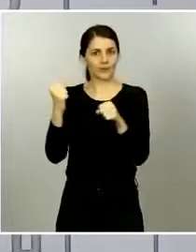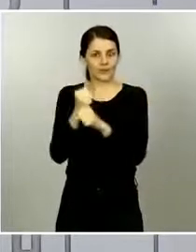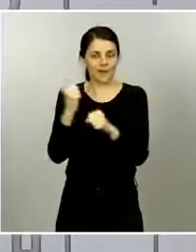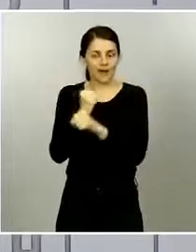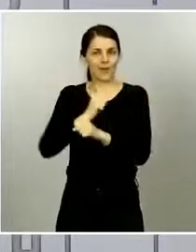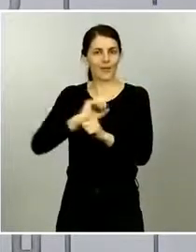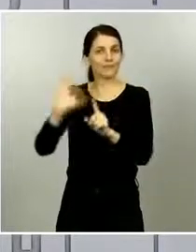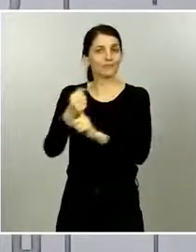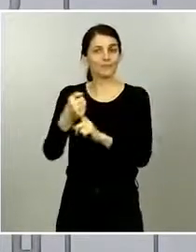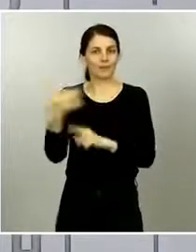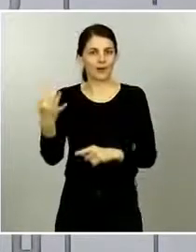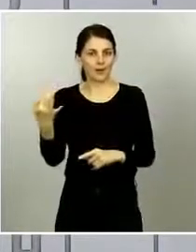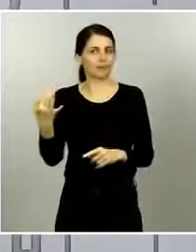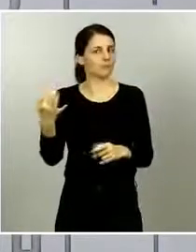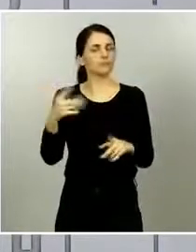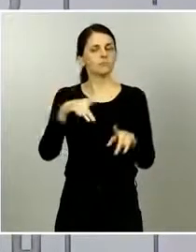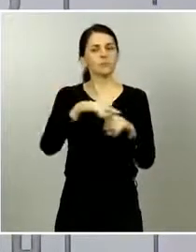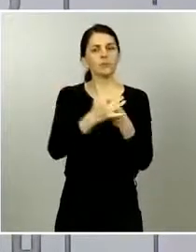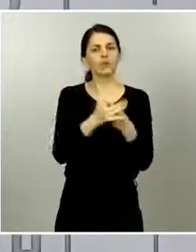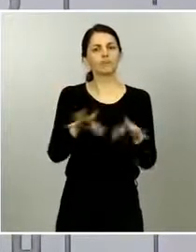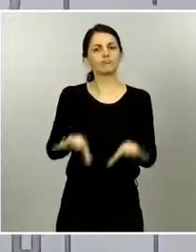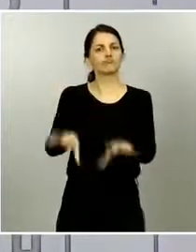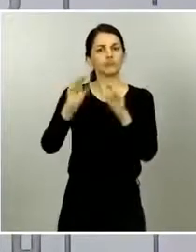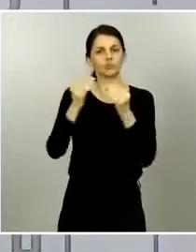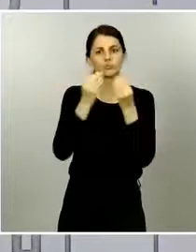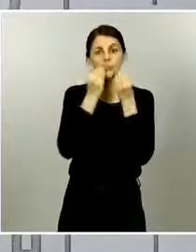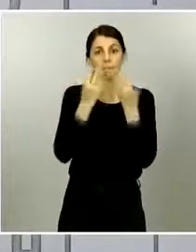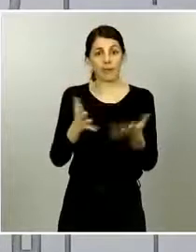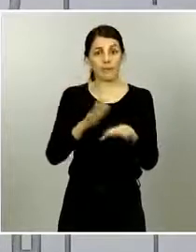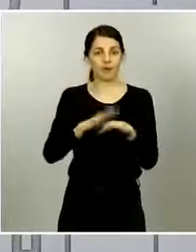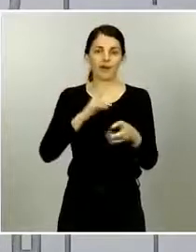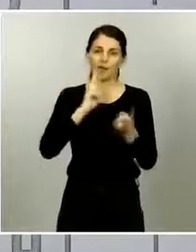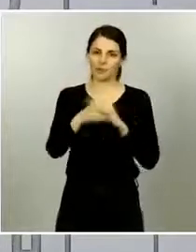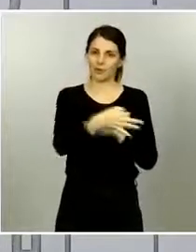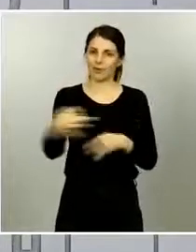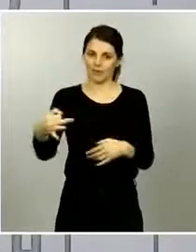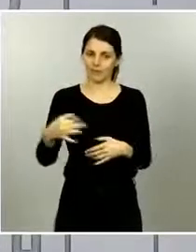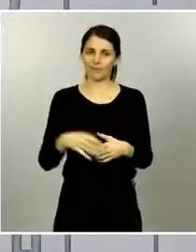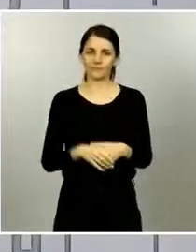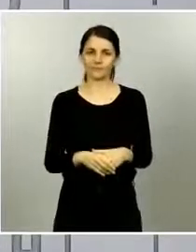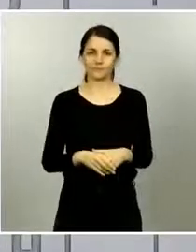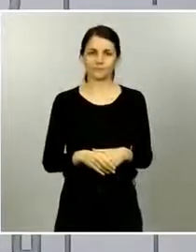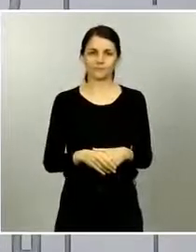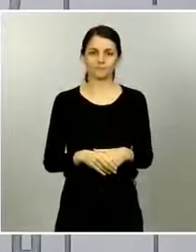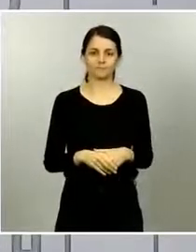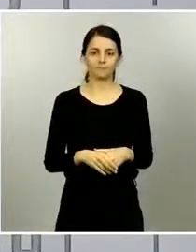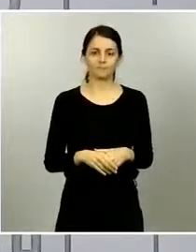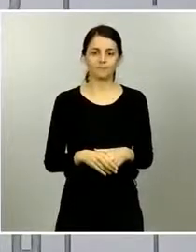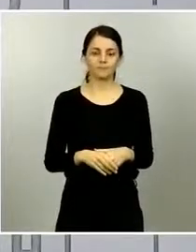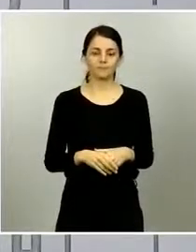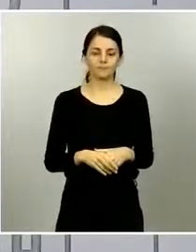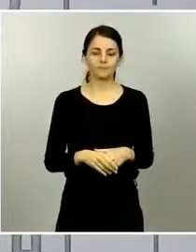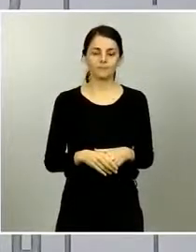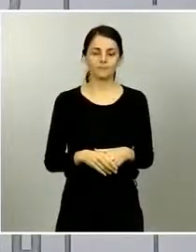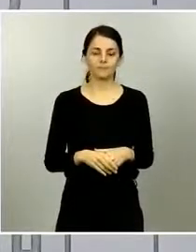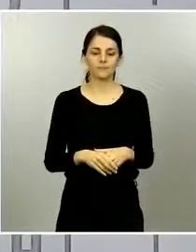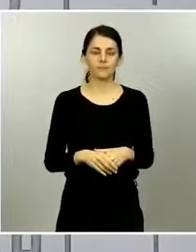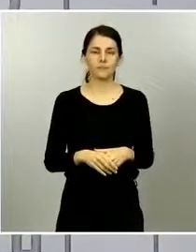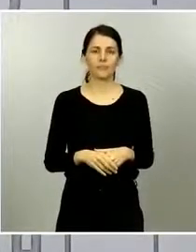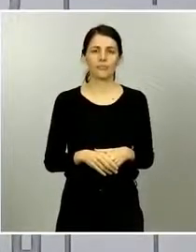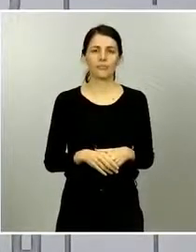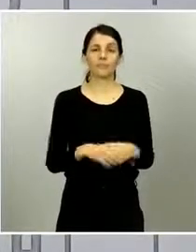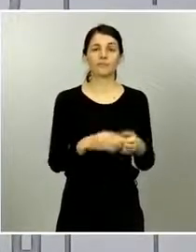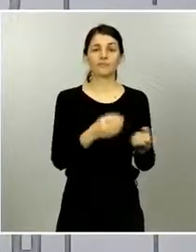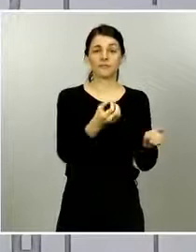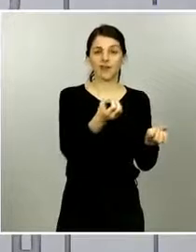y lo que se está consiguiendo es llegar a una buena un buen entendimiento de la situación para poder dar una buena respuesta